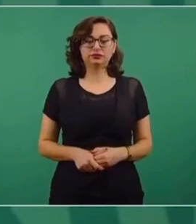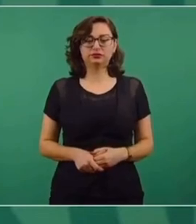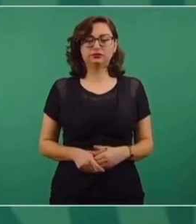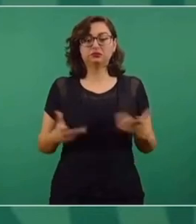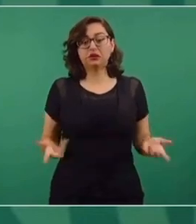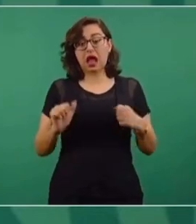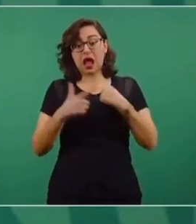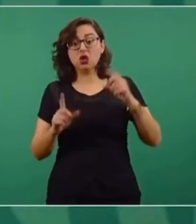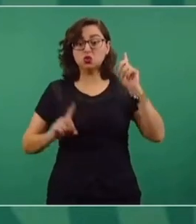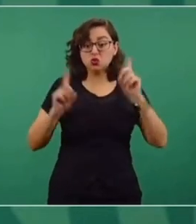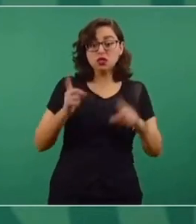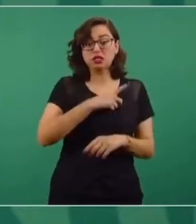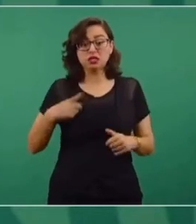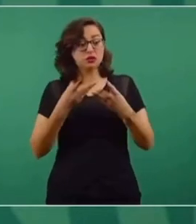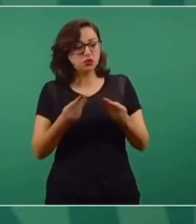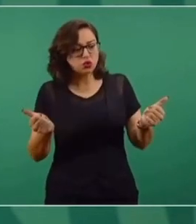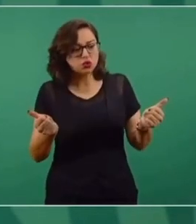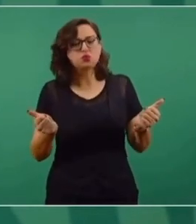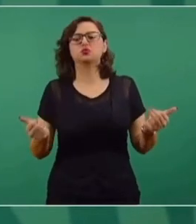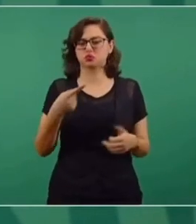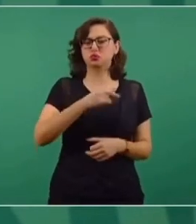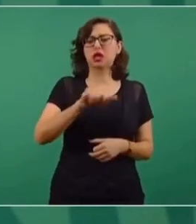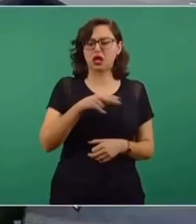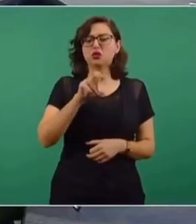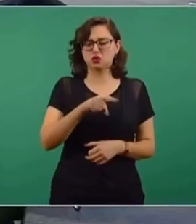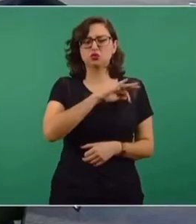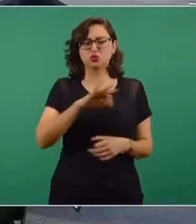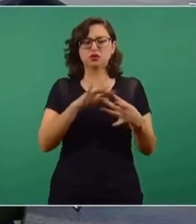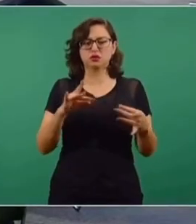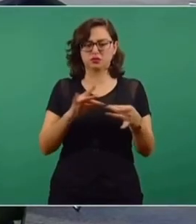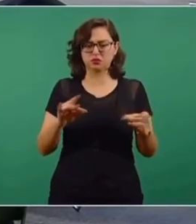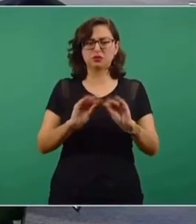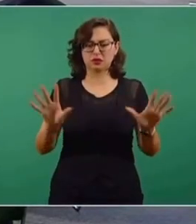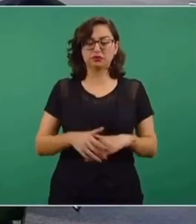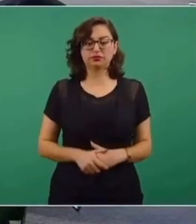si hay algo que aclarar sobre esto, Jesús lo va a aclarar. Yo creo que ya se…